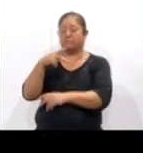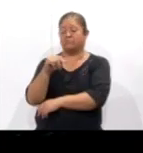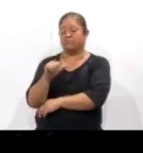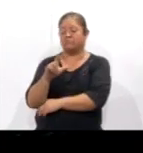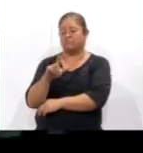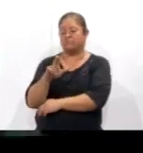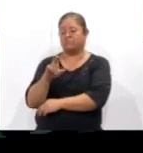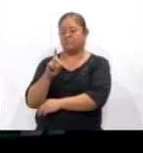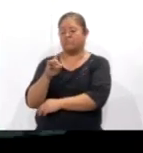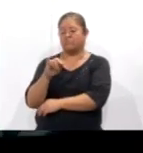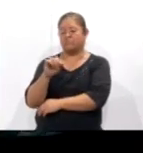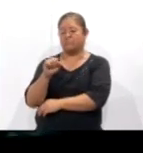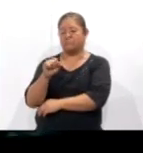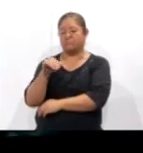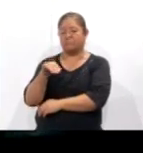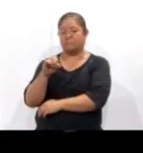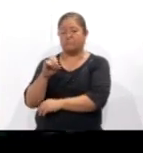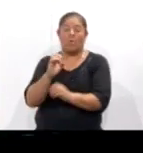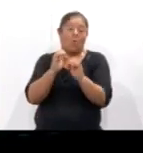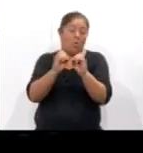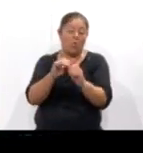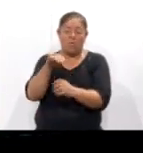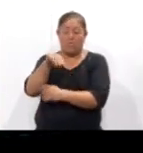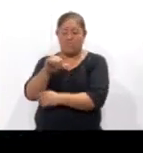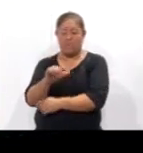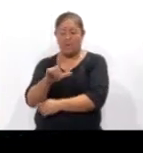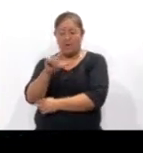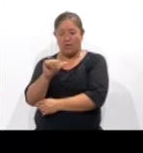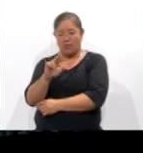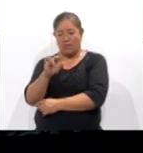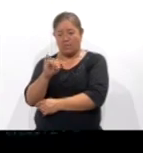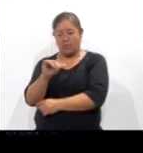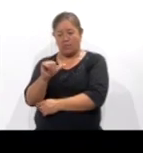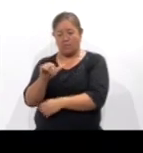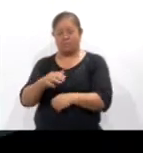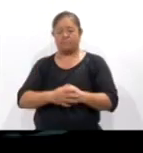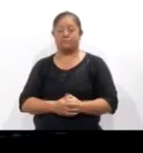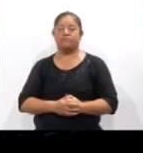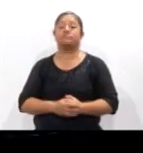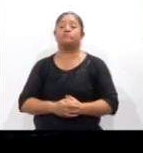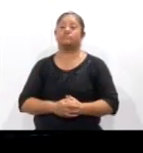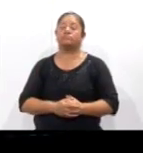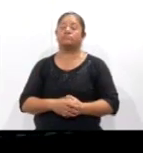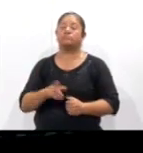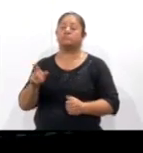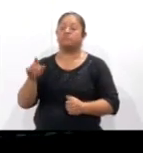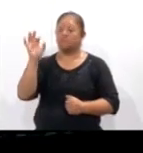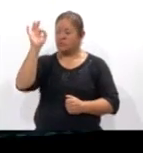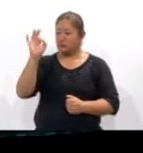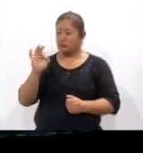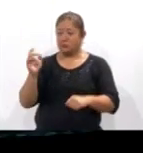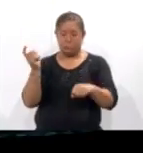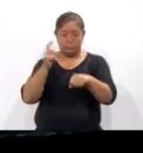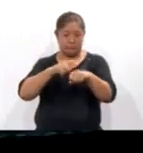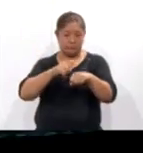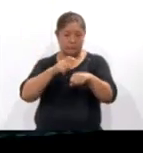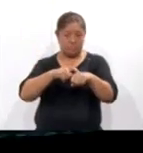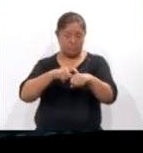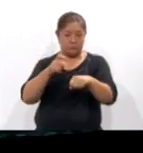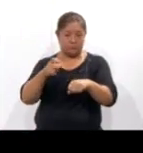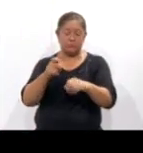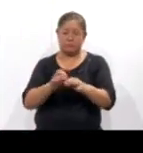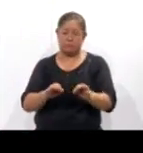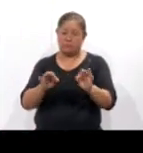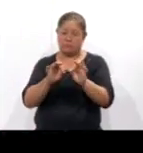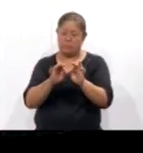esta enfermedad también conocida como malaria y, pues bueno, que se transmite a través de la picadura de un mosquito. Por ello, resulta